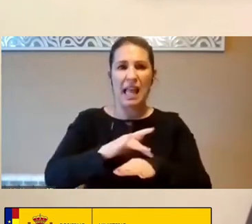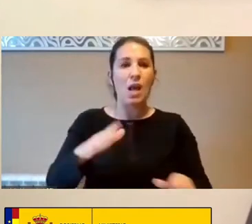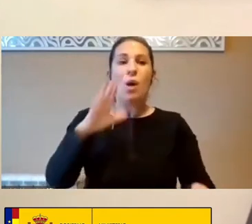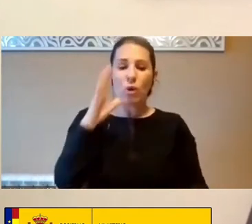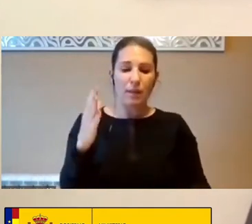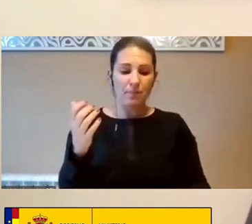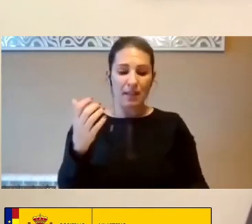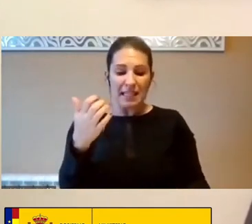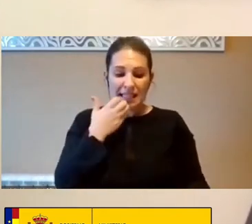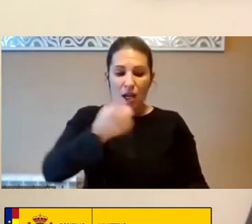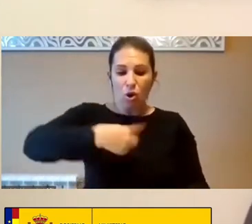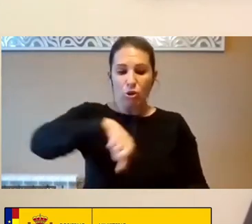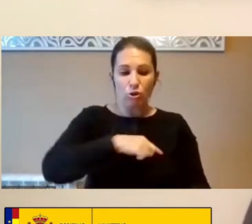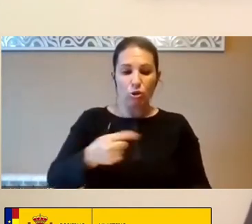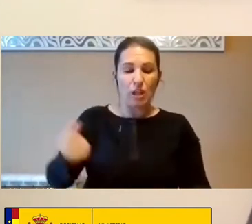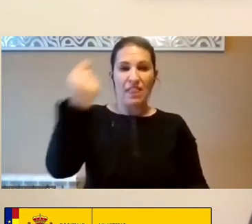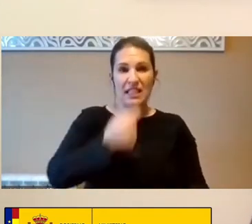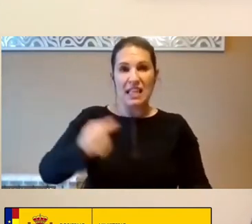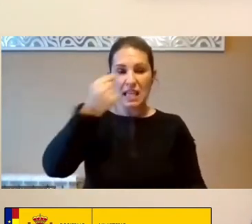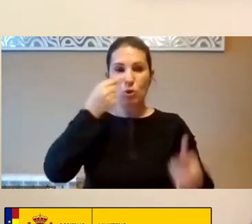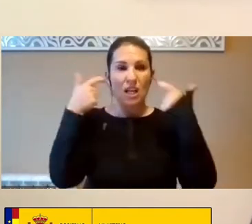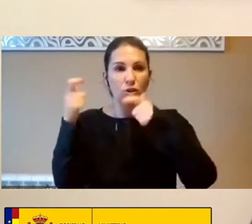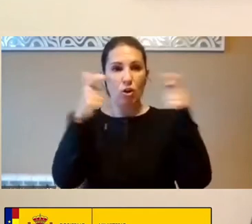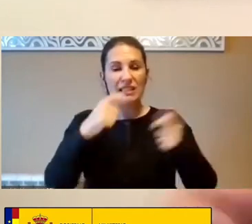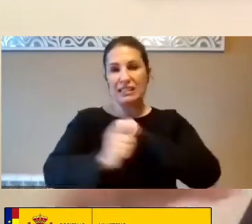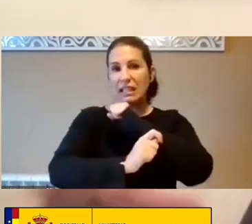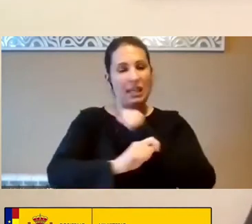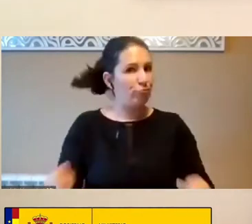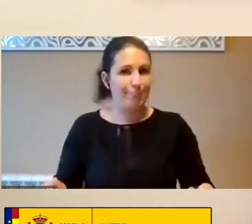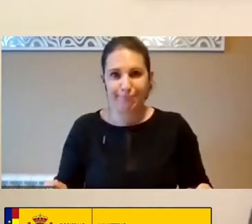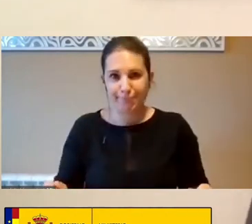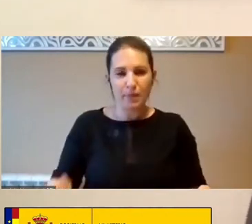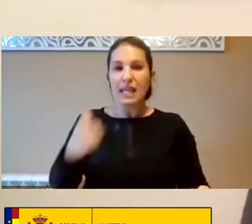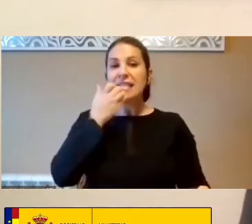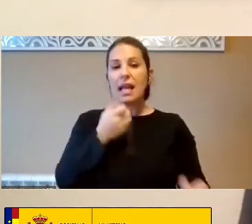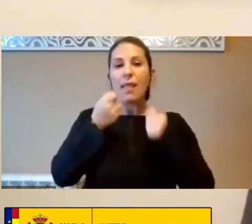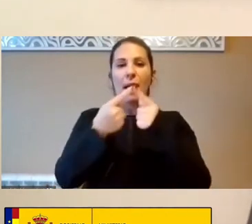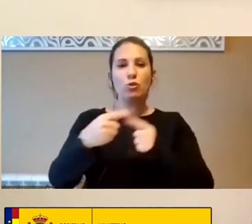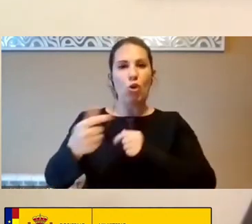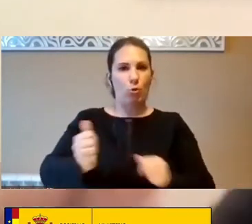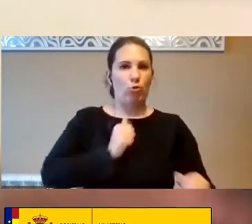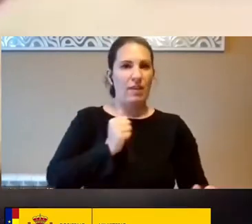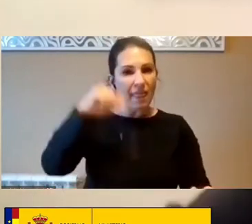Diseñamos En Sectores Estratégicos Y Si No Damos La Oportunidad A Talento Local O Al Mismo